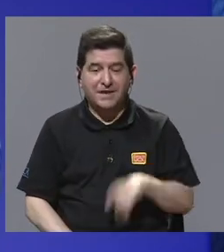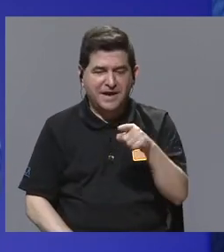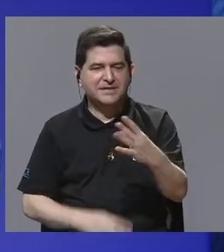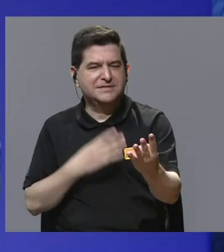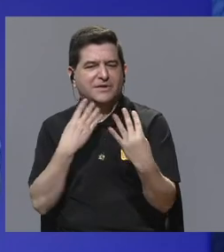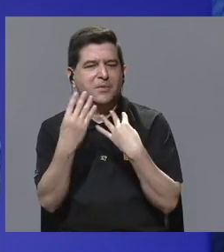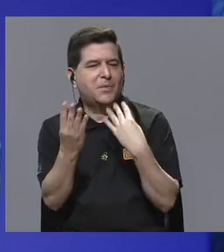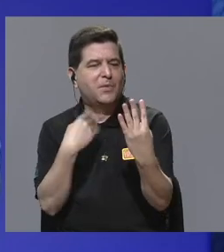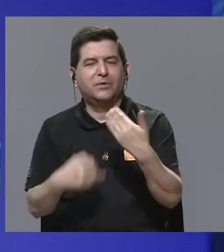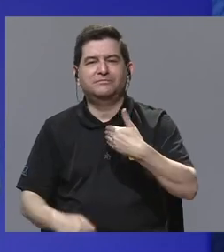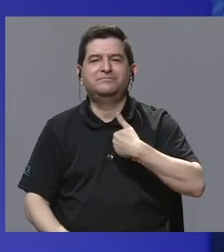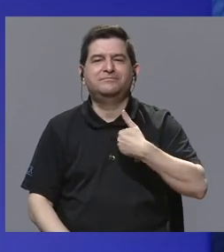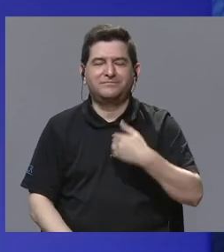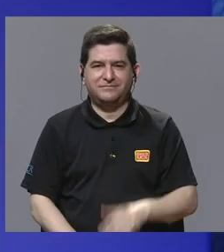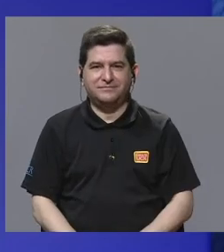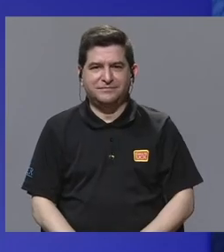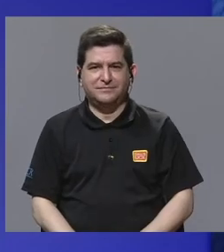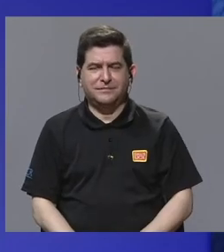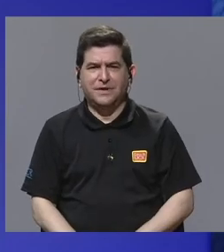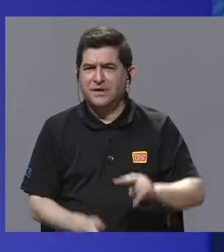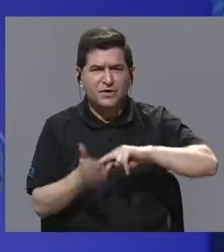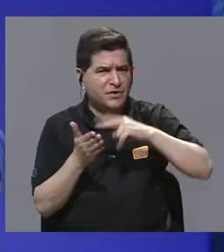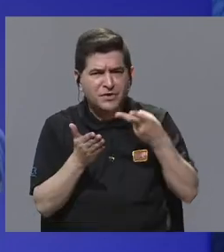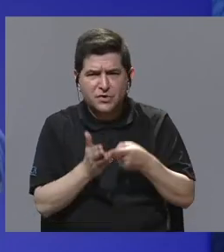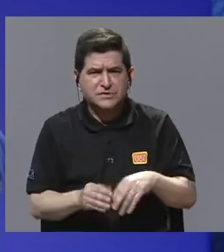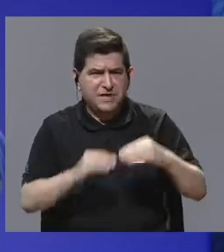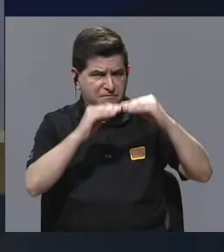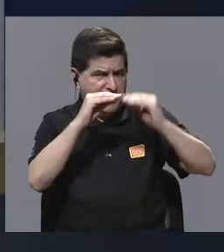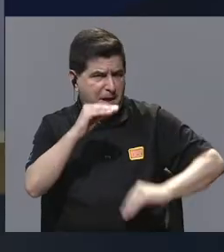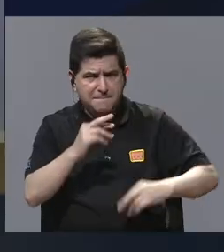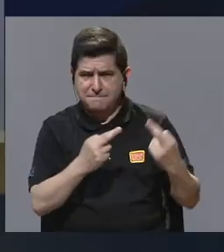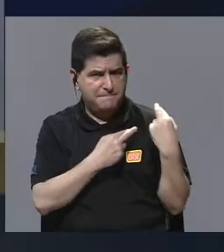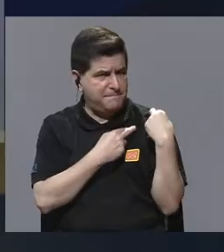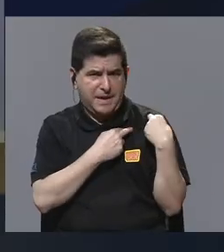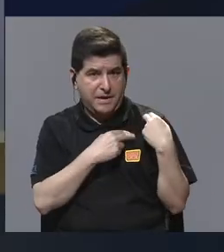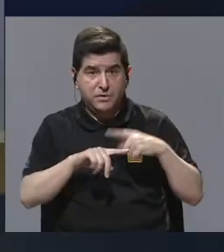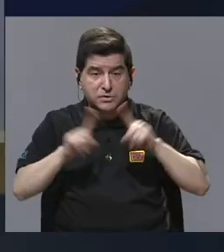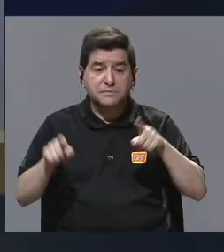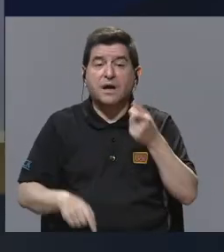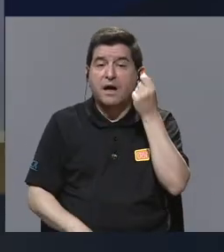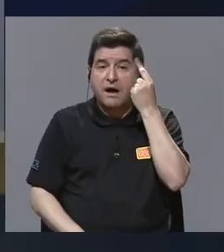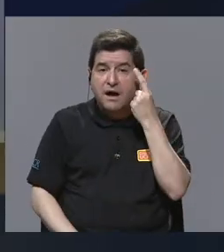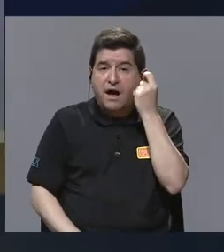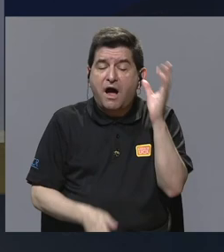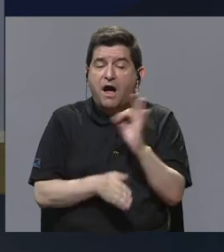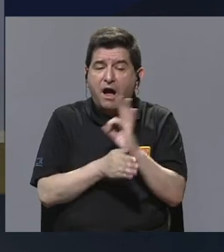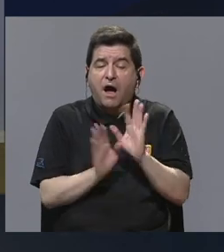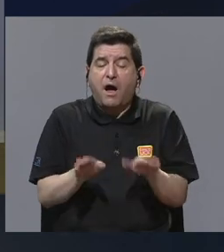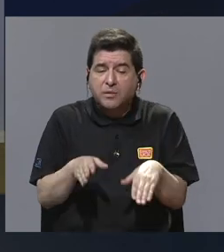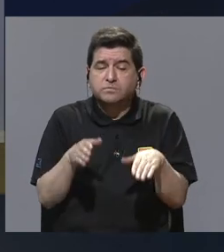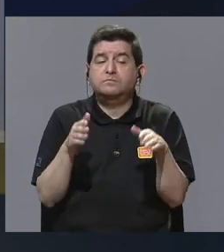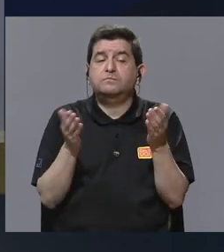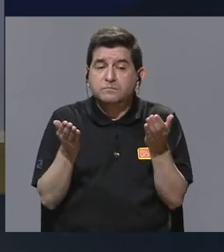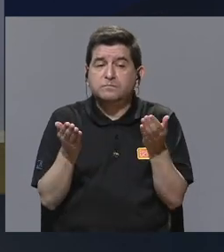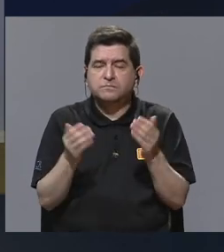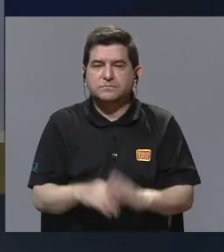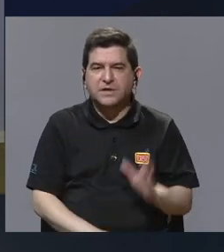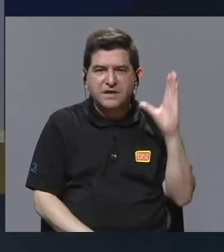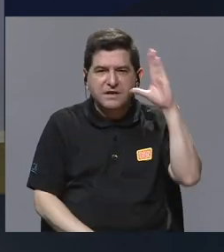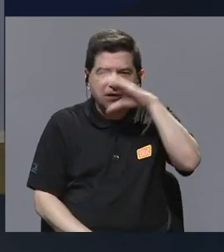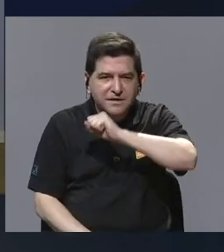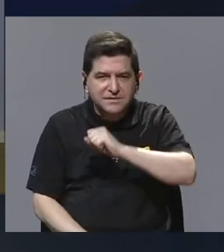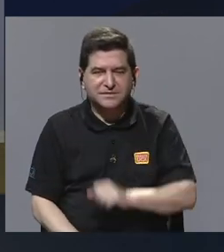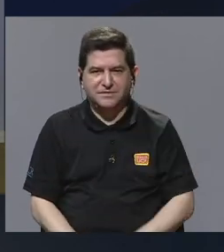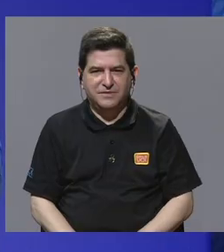empatía, ¿verdad? Que no es que se les quite responsabilidad, sino como poder entender cómo funciona para ver quién